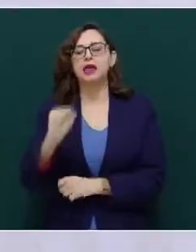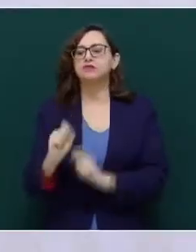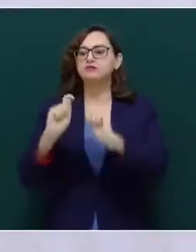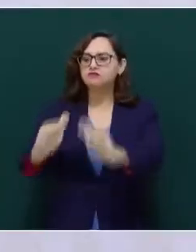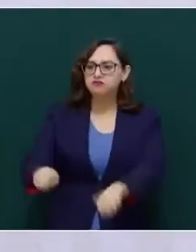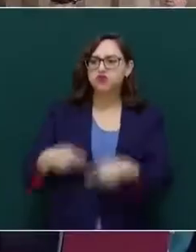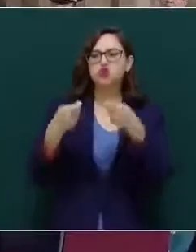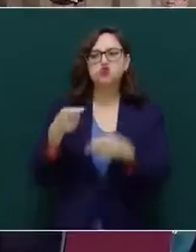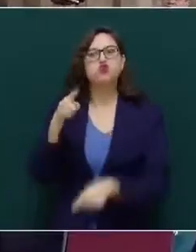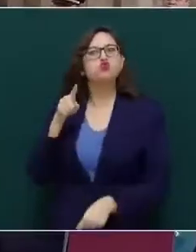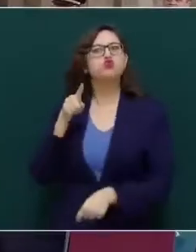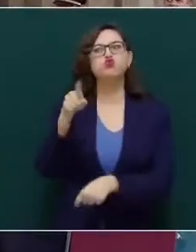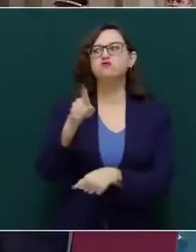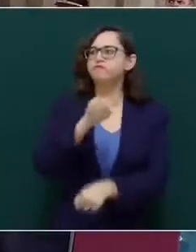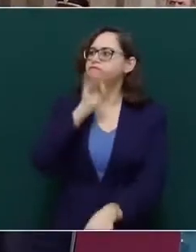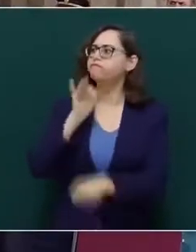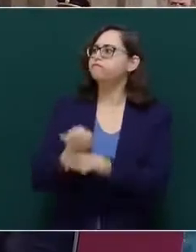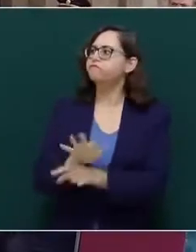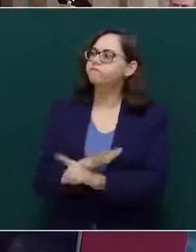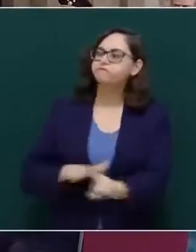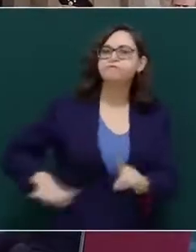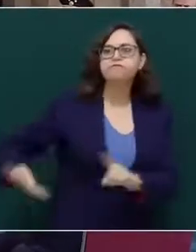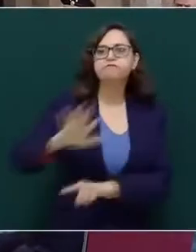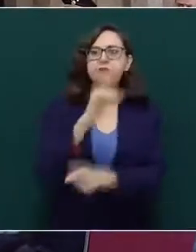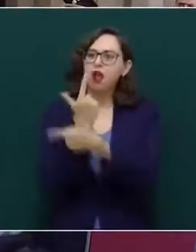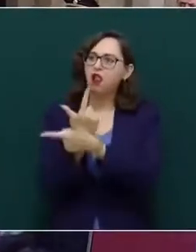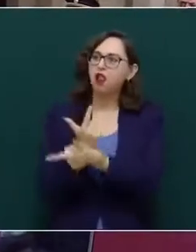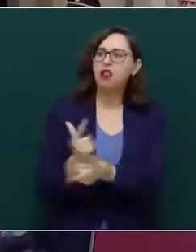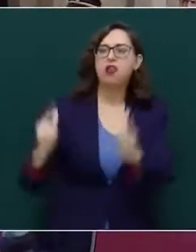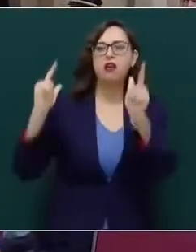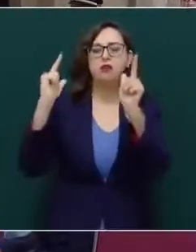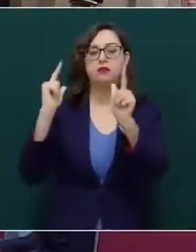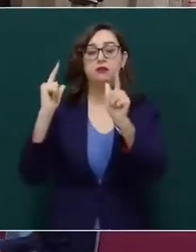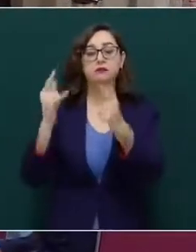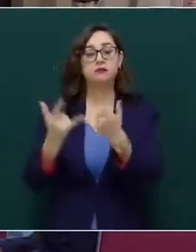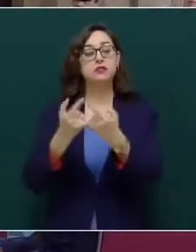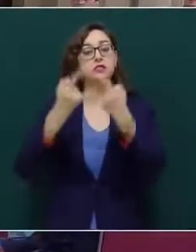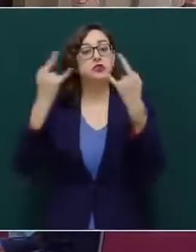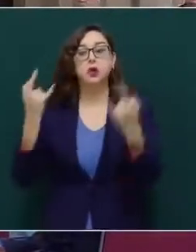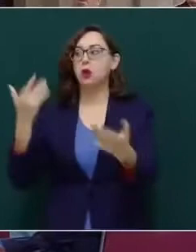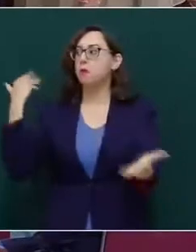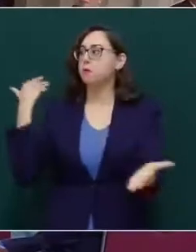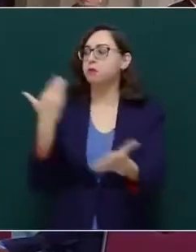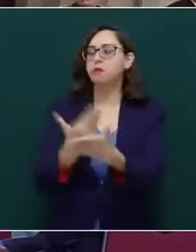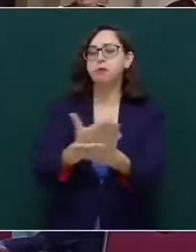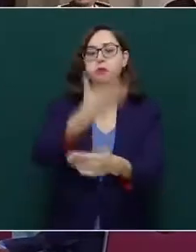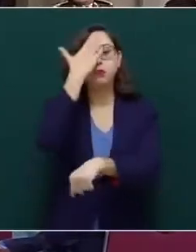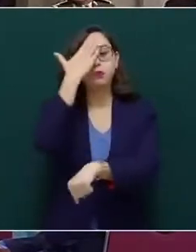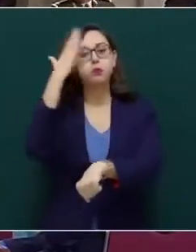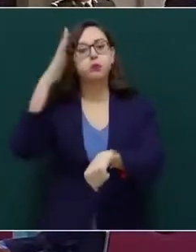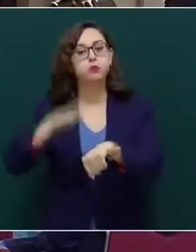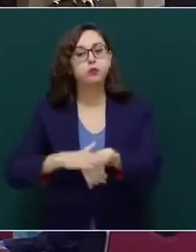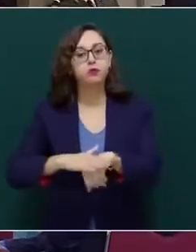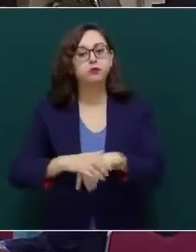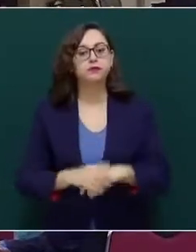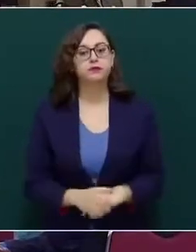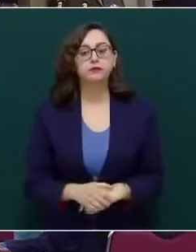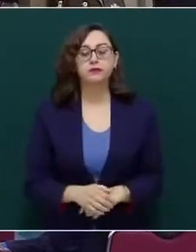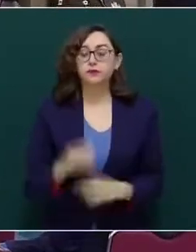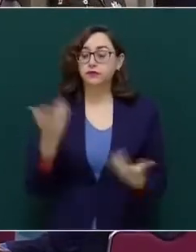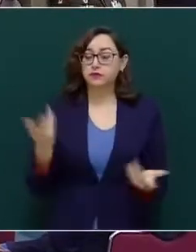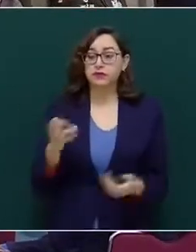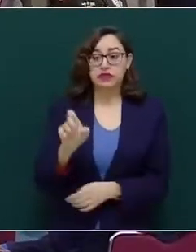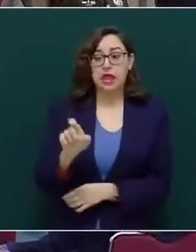de pasar a la historia. En su lucha incansable por los caminos y los mares de